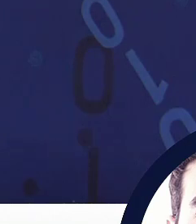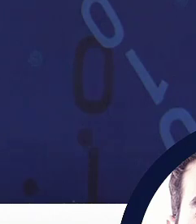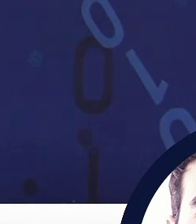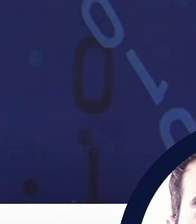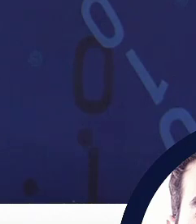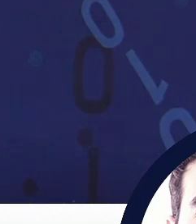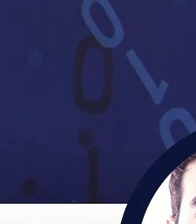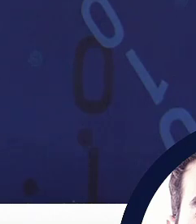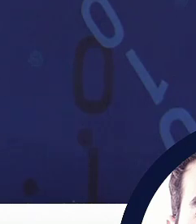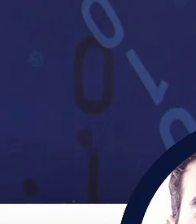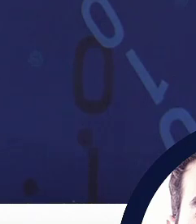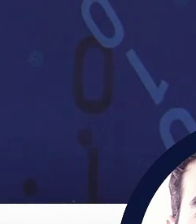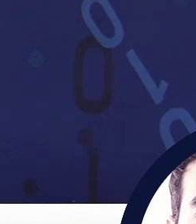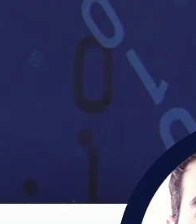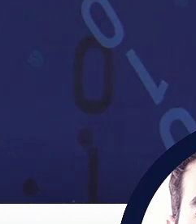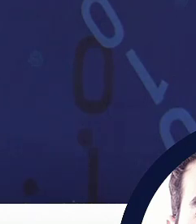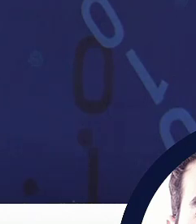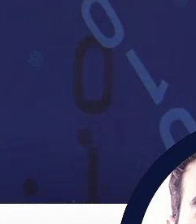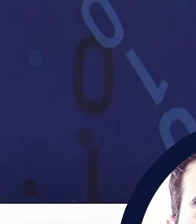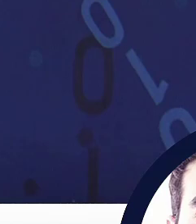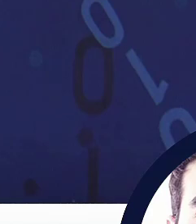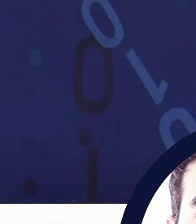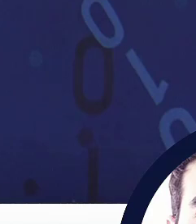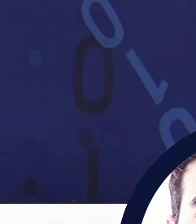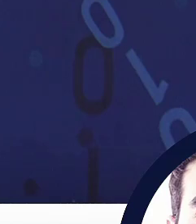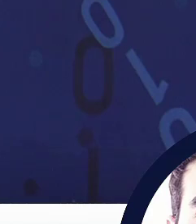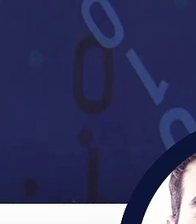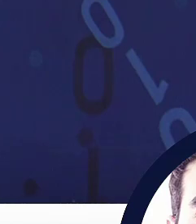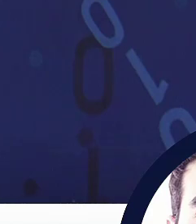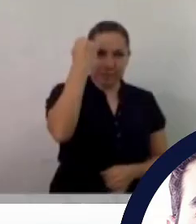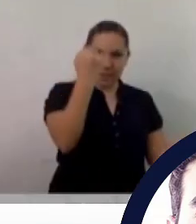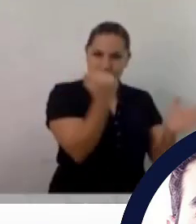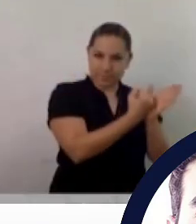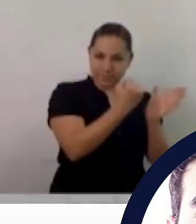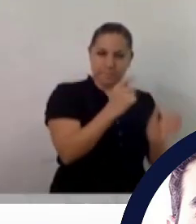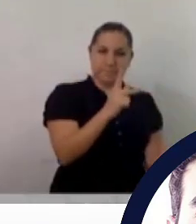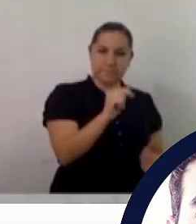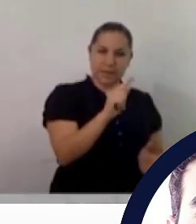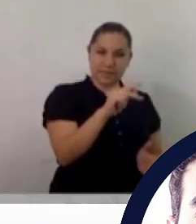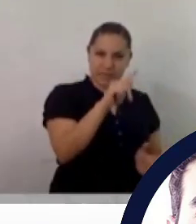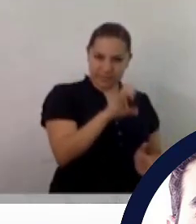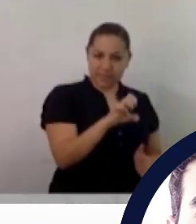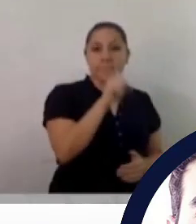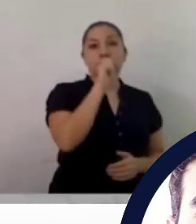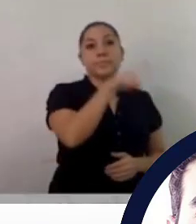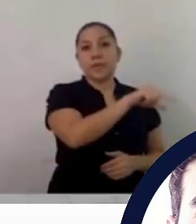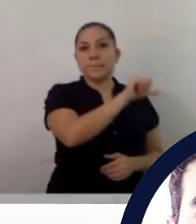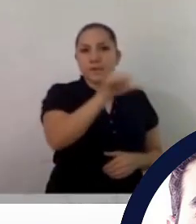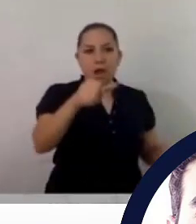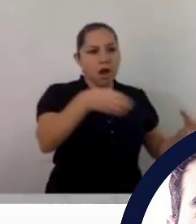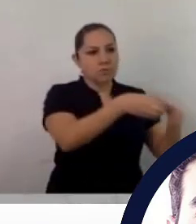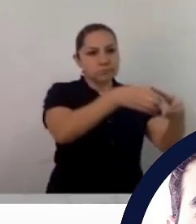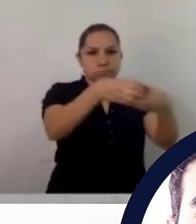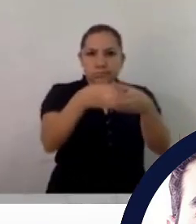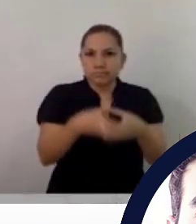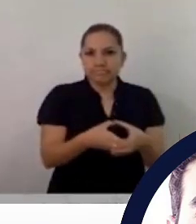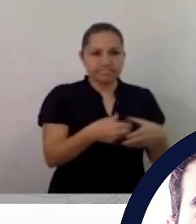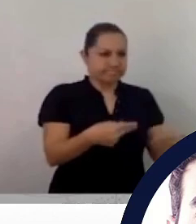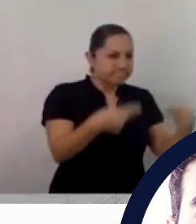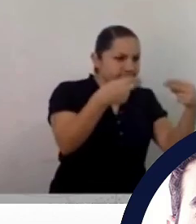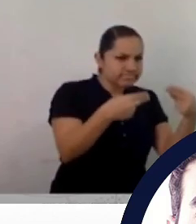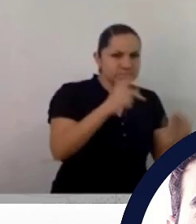Sí, aunque hay que tomar en cuenta que estos datos todos tienen un rezago de dos años. ¿Por qué? Pues porque no todas las fuentes oficiales se